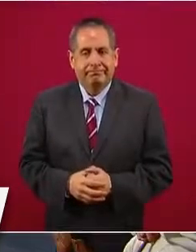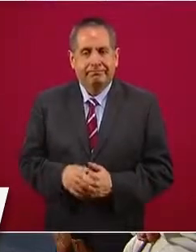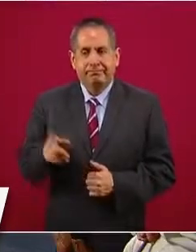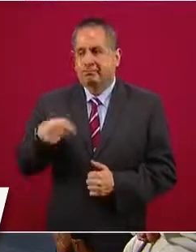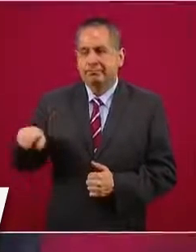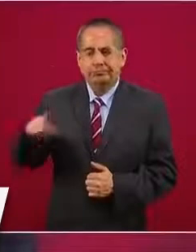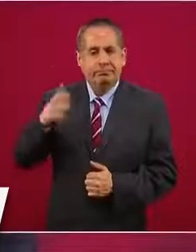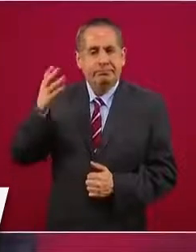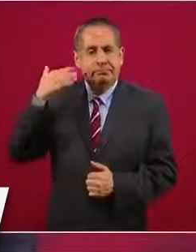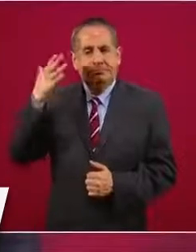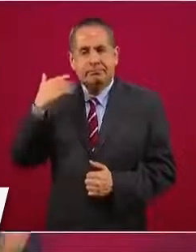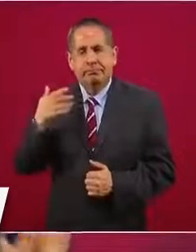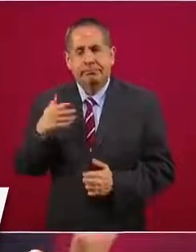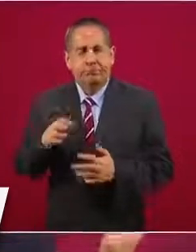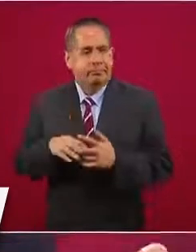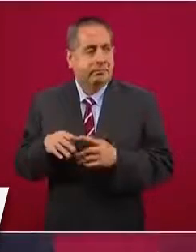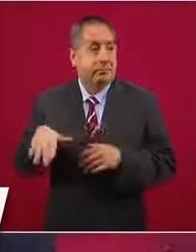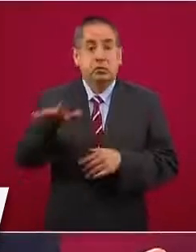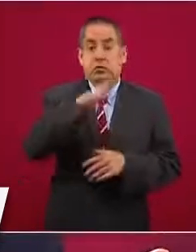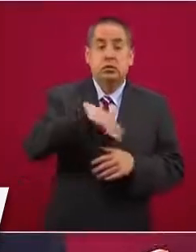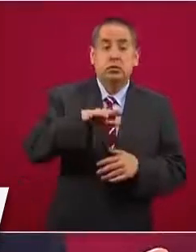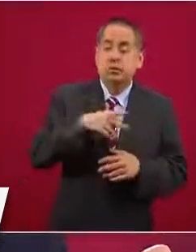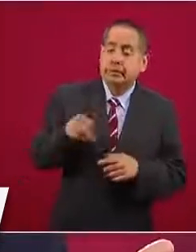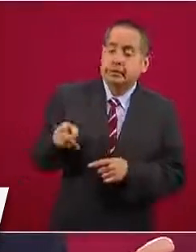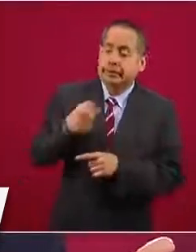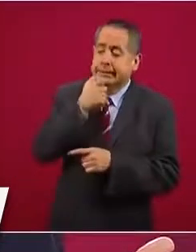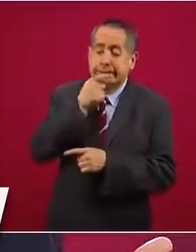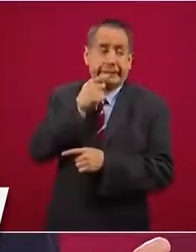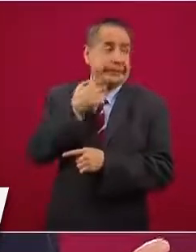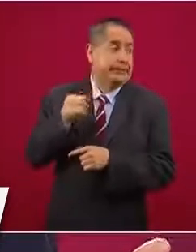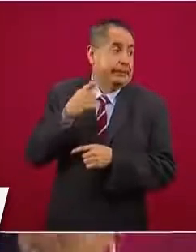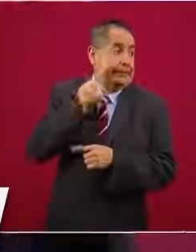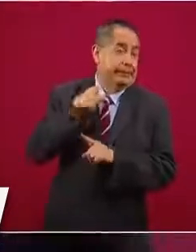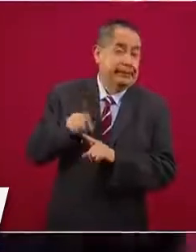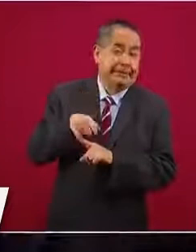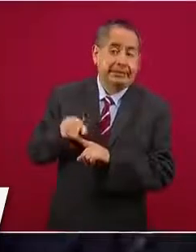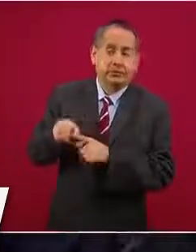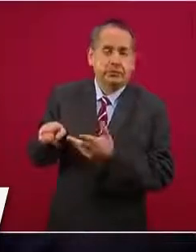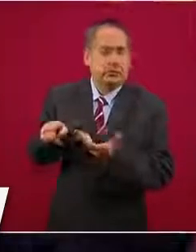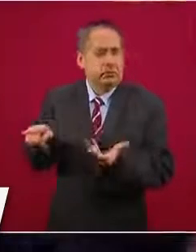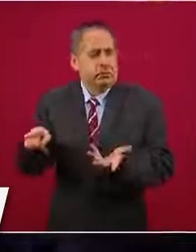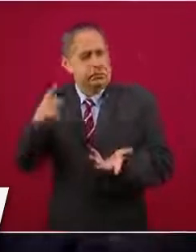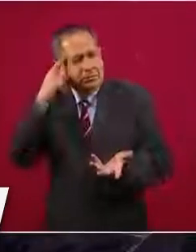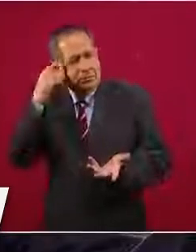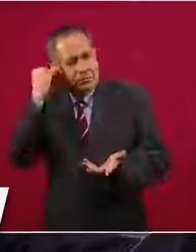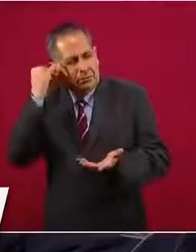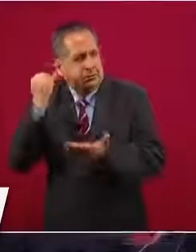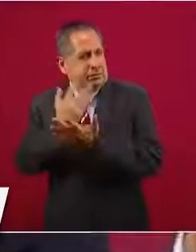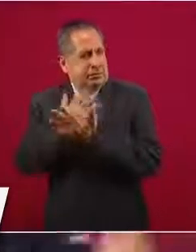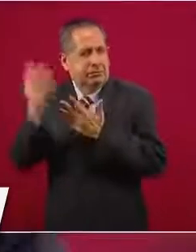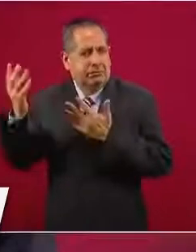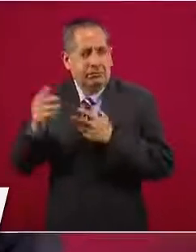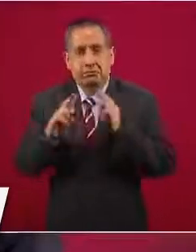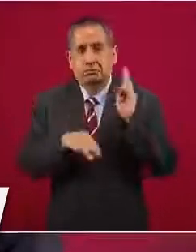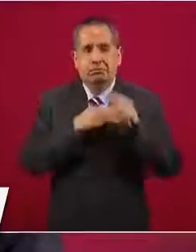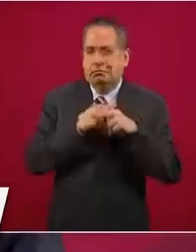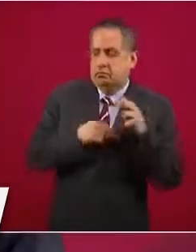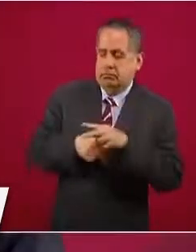éramos como el asmerreír por esas extravagancias en el mundo,